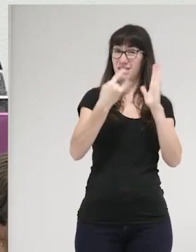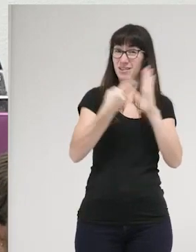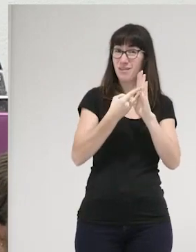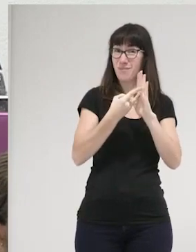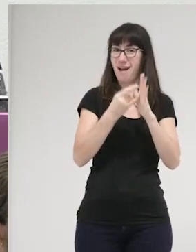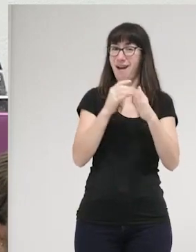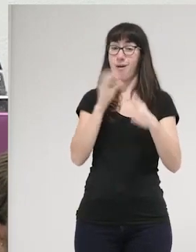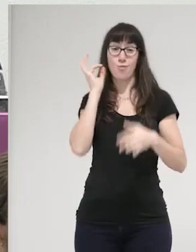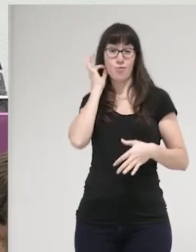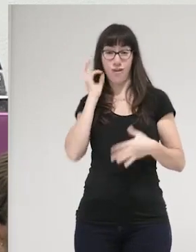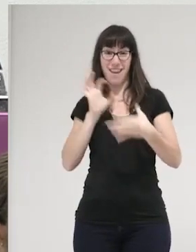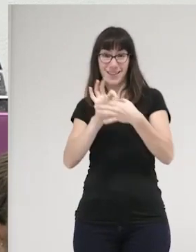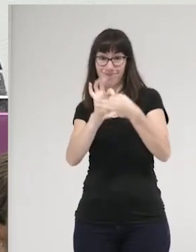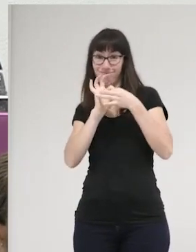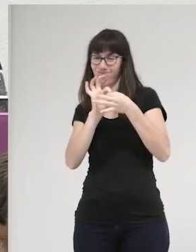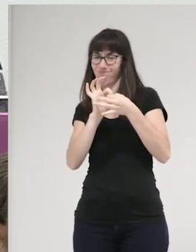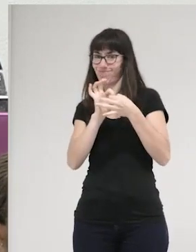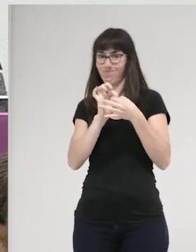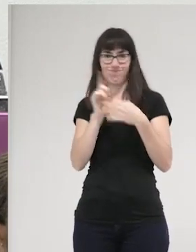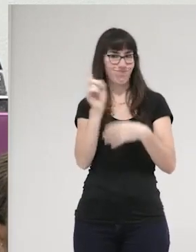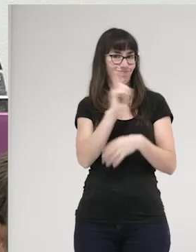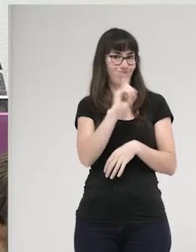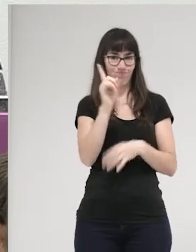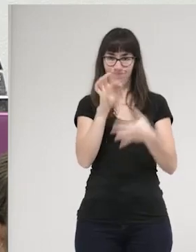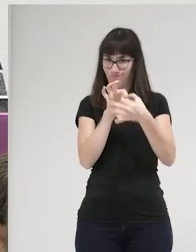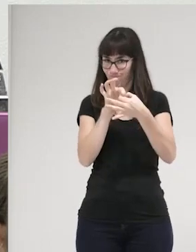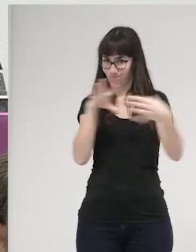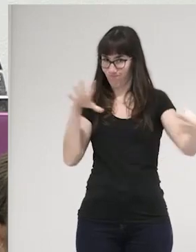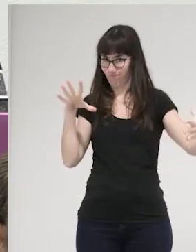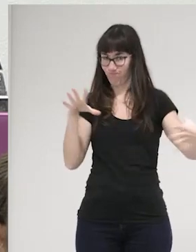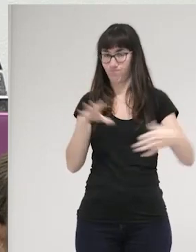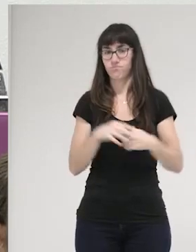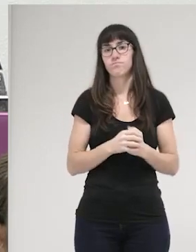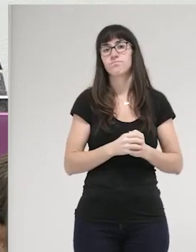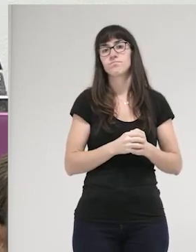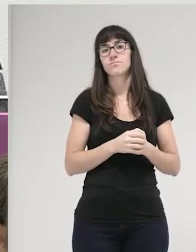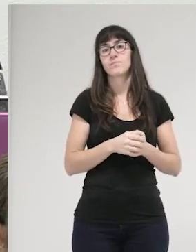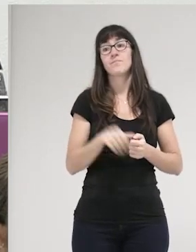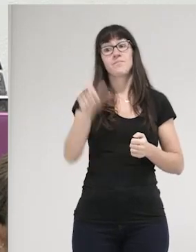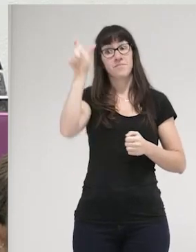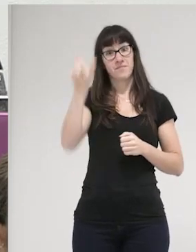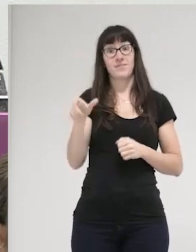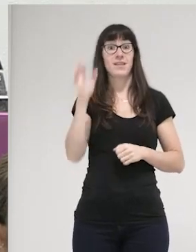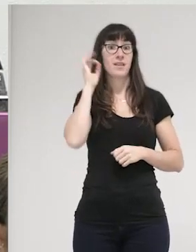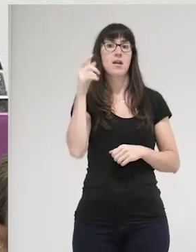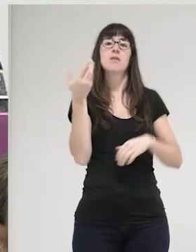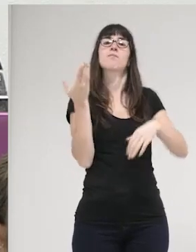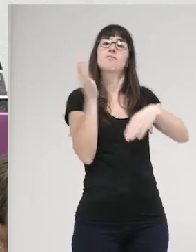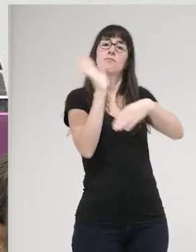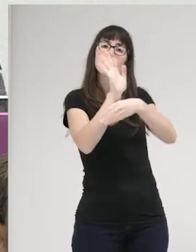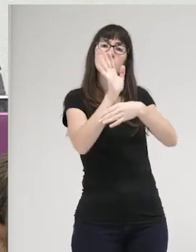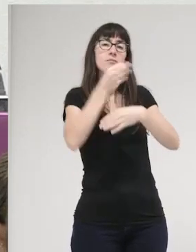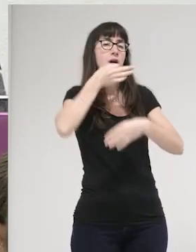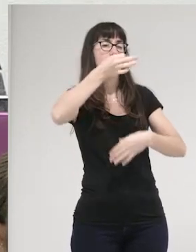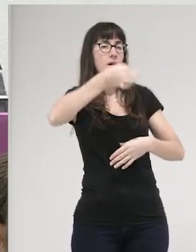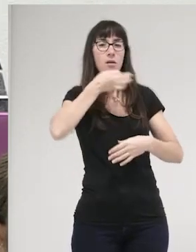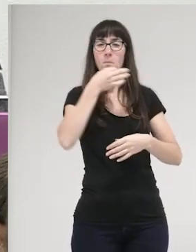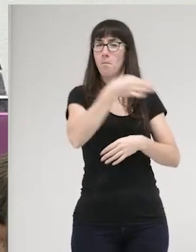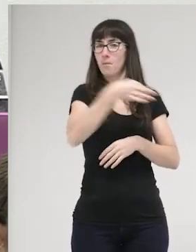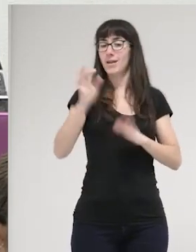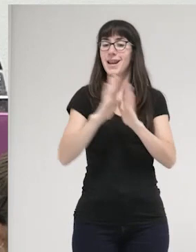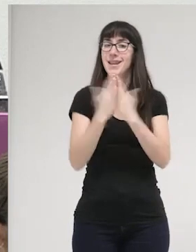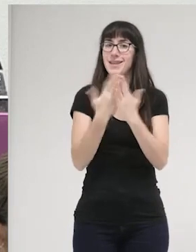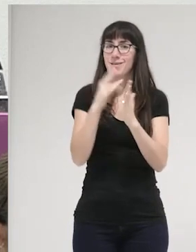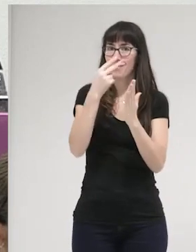mujeres, sino más bien todo lo contrario. Ella lo expuso ya de modo magnífico en su libro